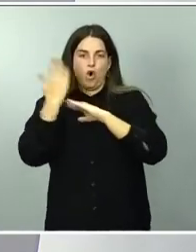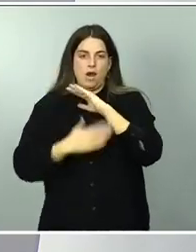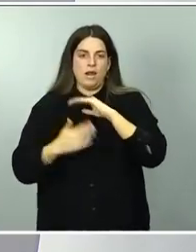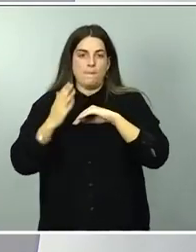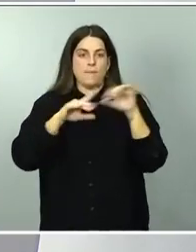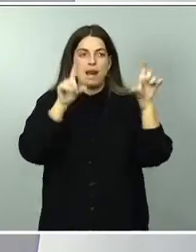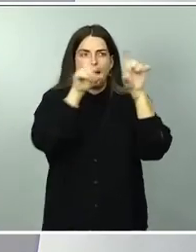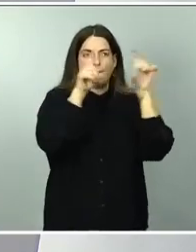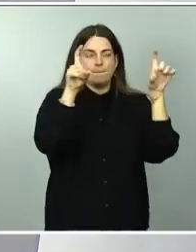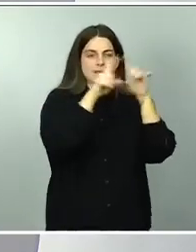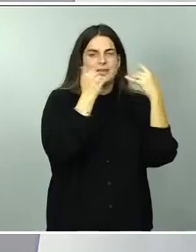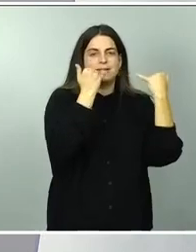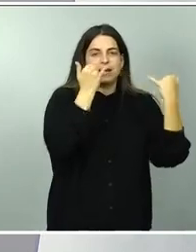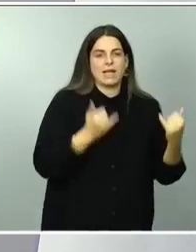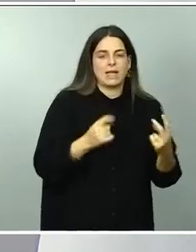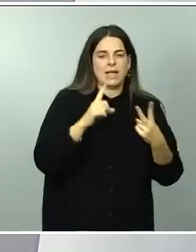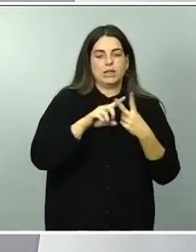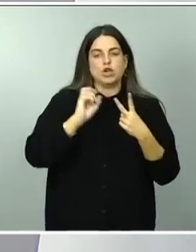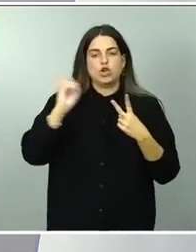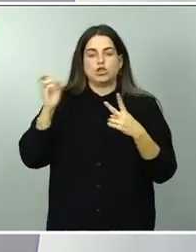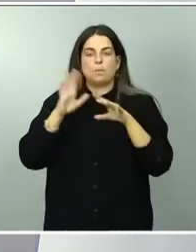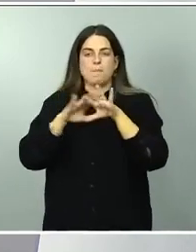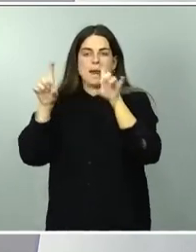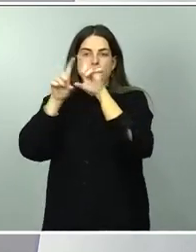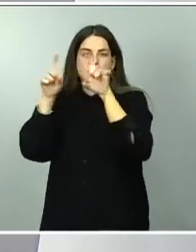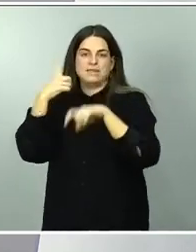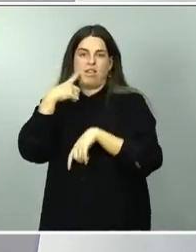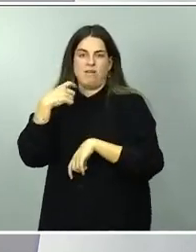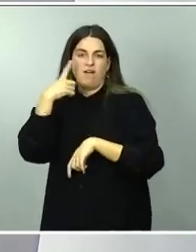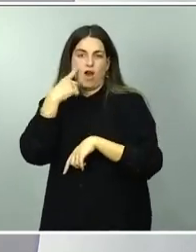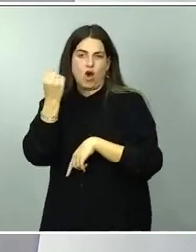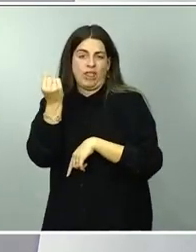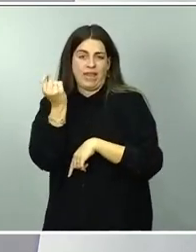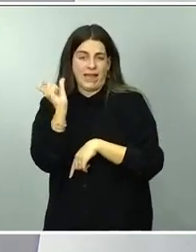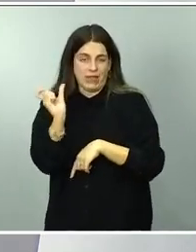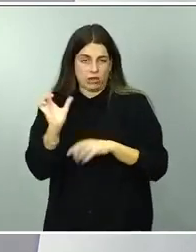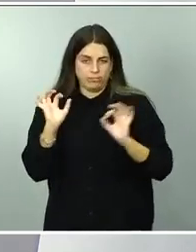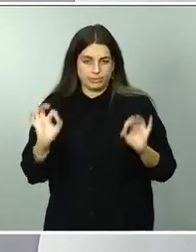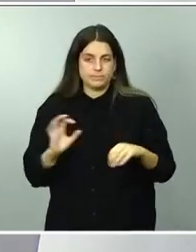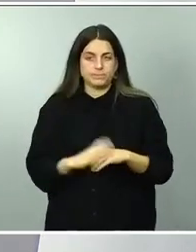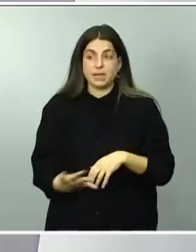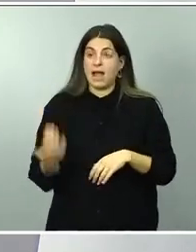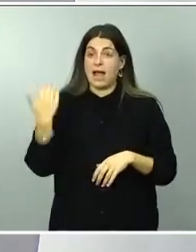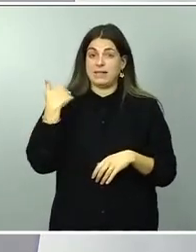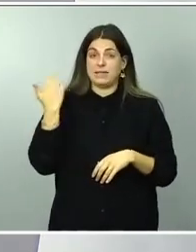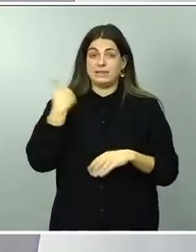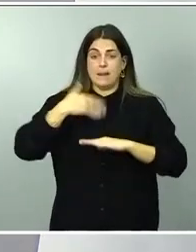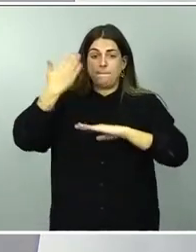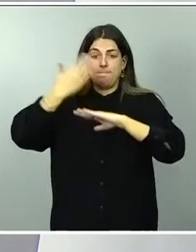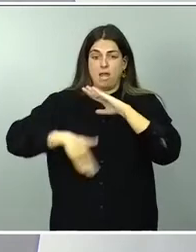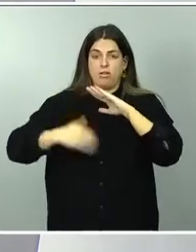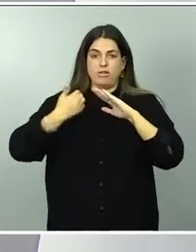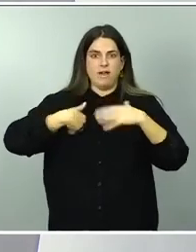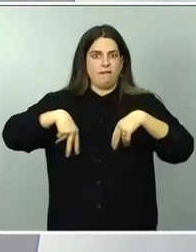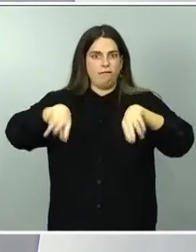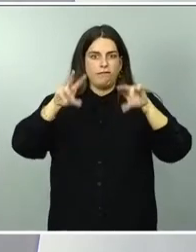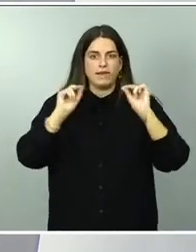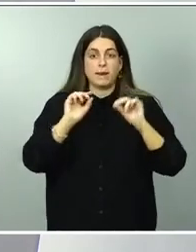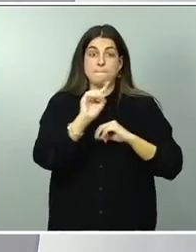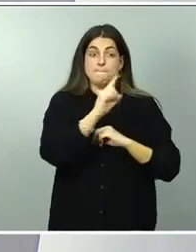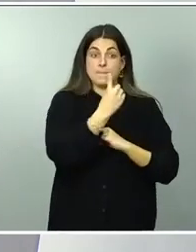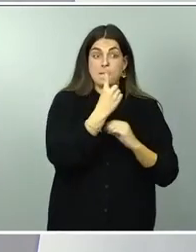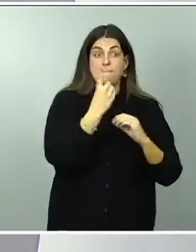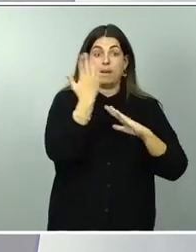y para las entidades de crédito. En el día de ayer finalizó el plazo primero de anticipo del primer